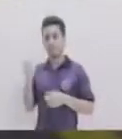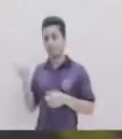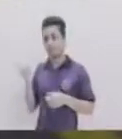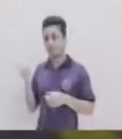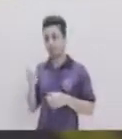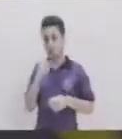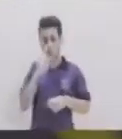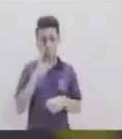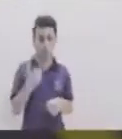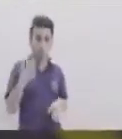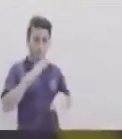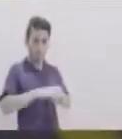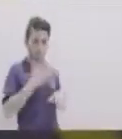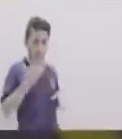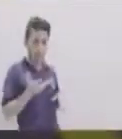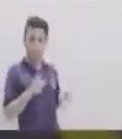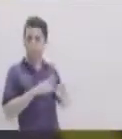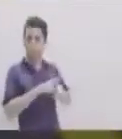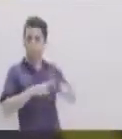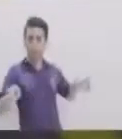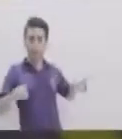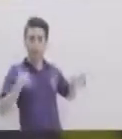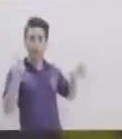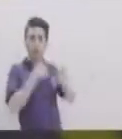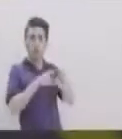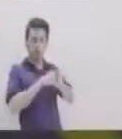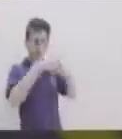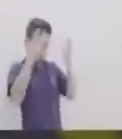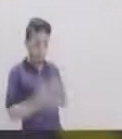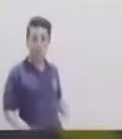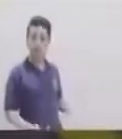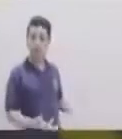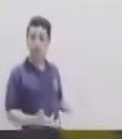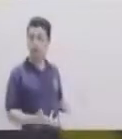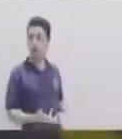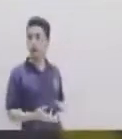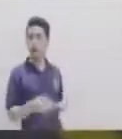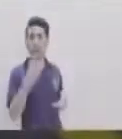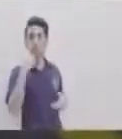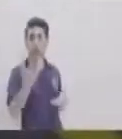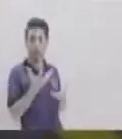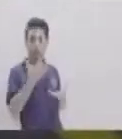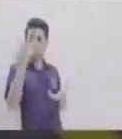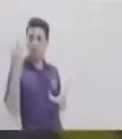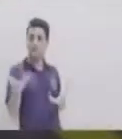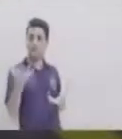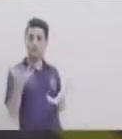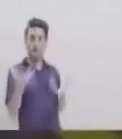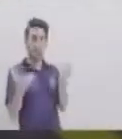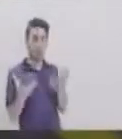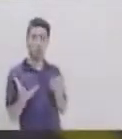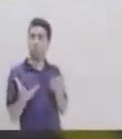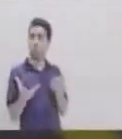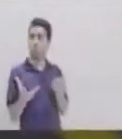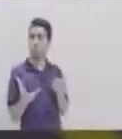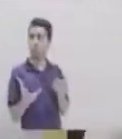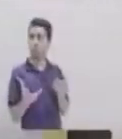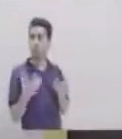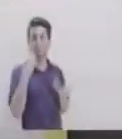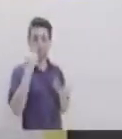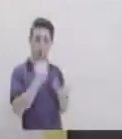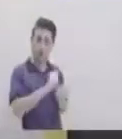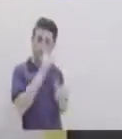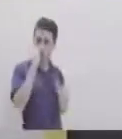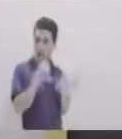Que el otro Cayeron al mismo tiempo Correcto Podemos ver que Un objeto realmente Es mucho más grande Que el otro ¿Verdad? Vamos a ver con un ejemplo